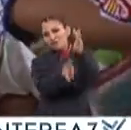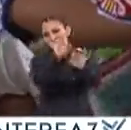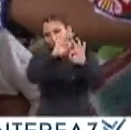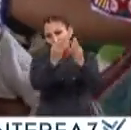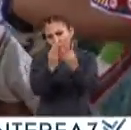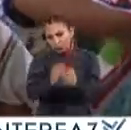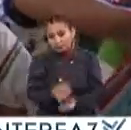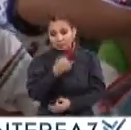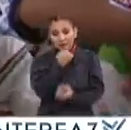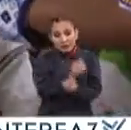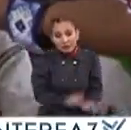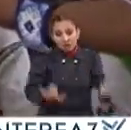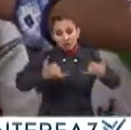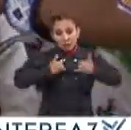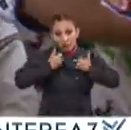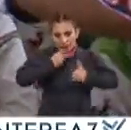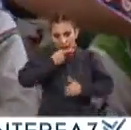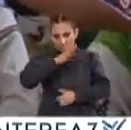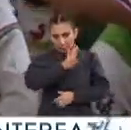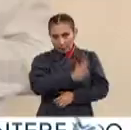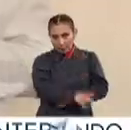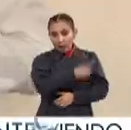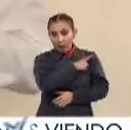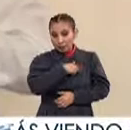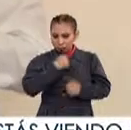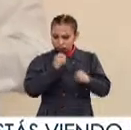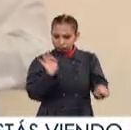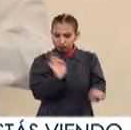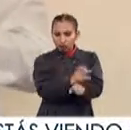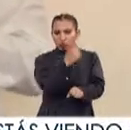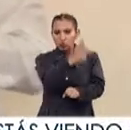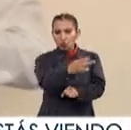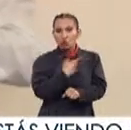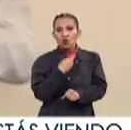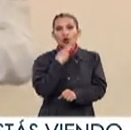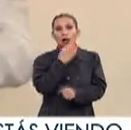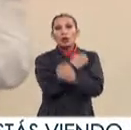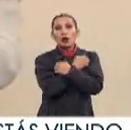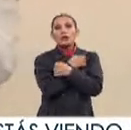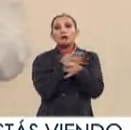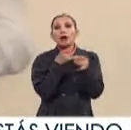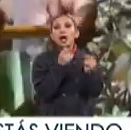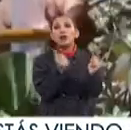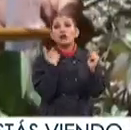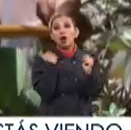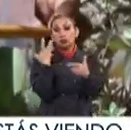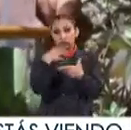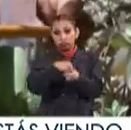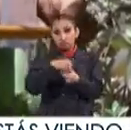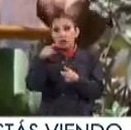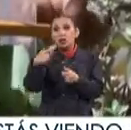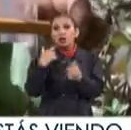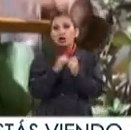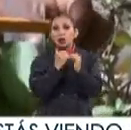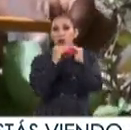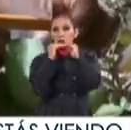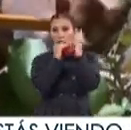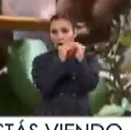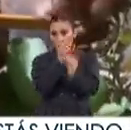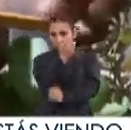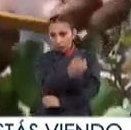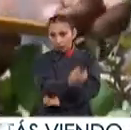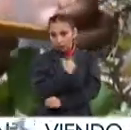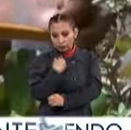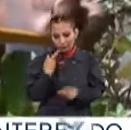A los niños y jóvenes que las hablan Se les debe garantizar su acceso a la educación de calidad Inclusiva y con equidad Para